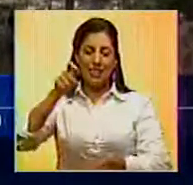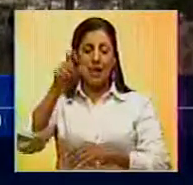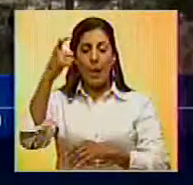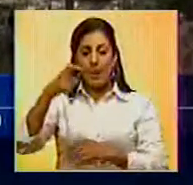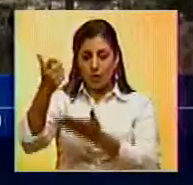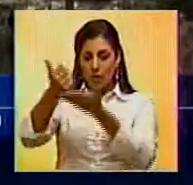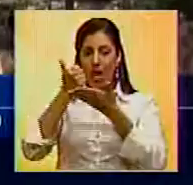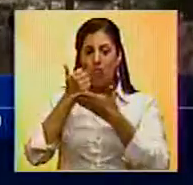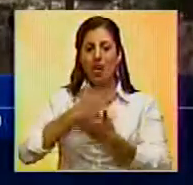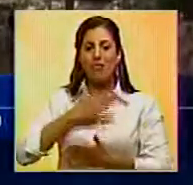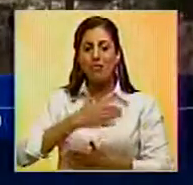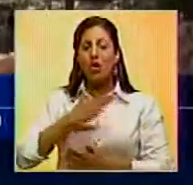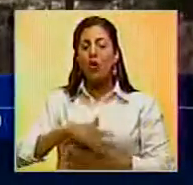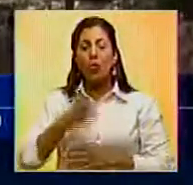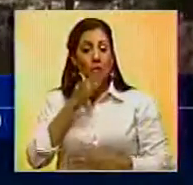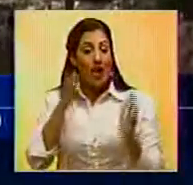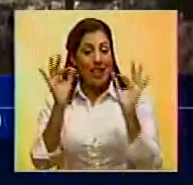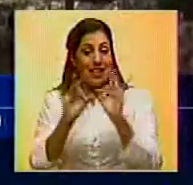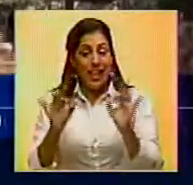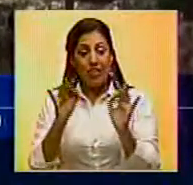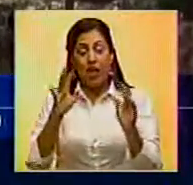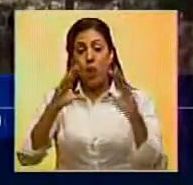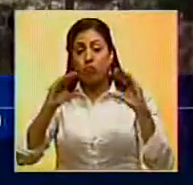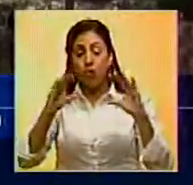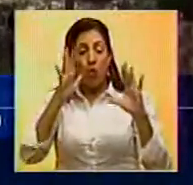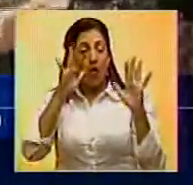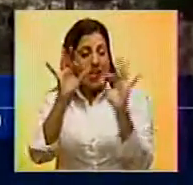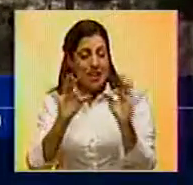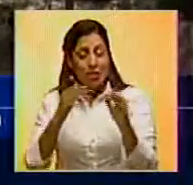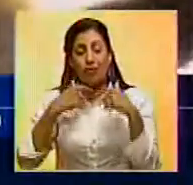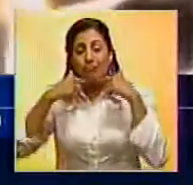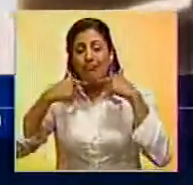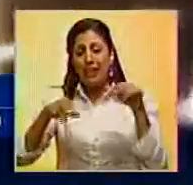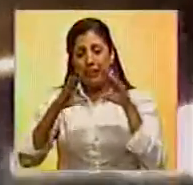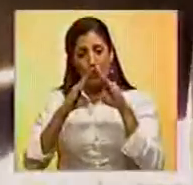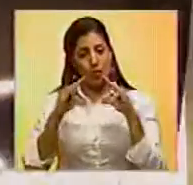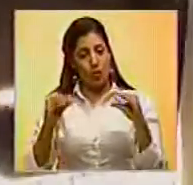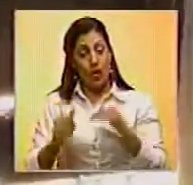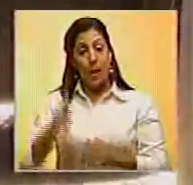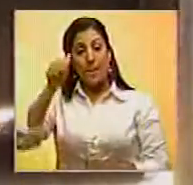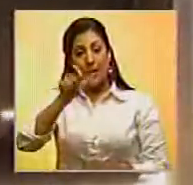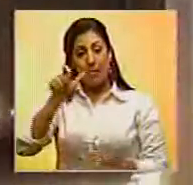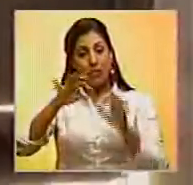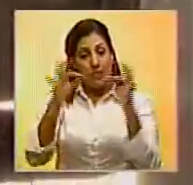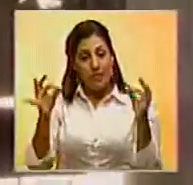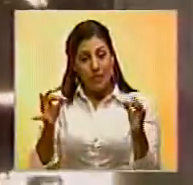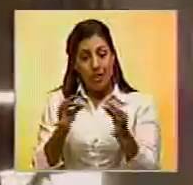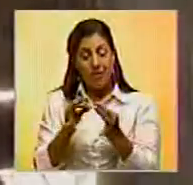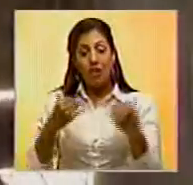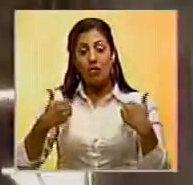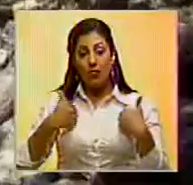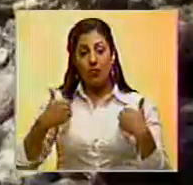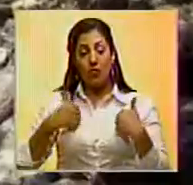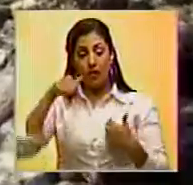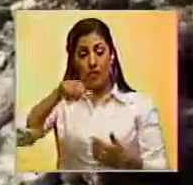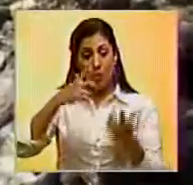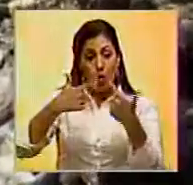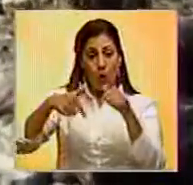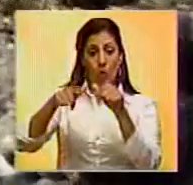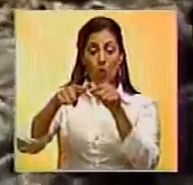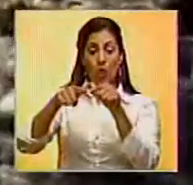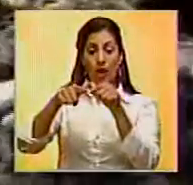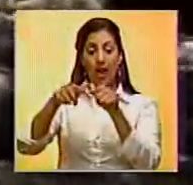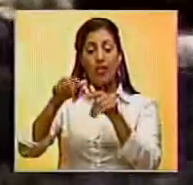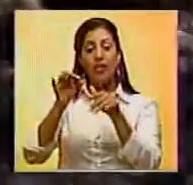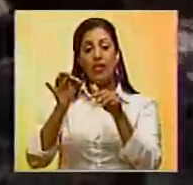que él venga a ayudarme porque yo me quedé sin nada, sin colchón y nada, yo perdí casi todo. La mayoría de las familias que habitan en este sector agrícola